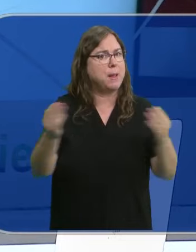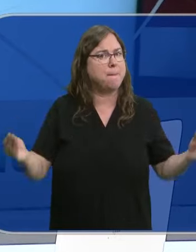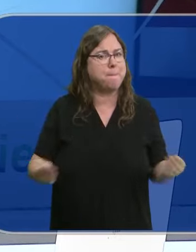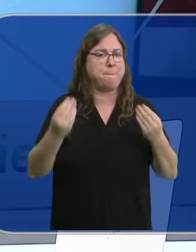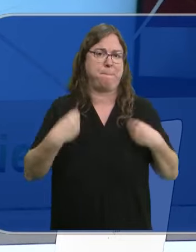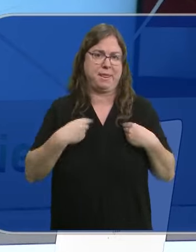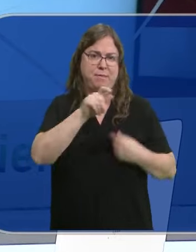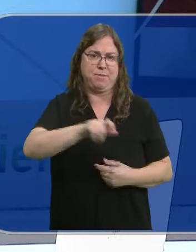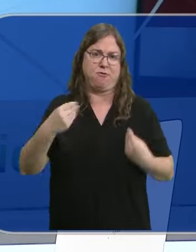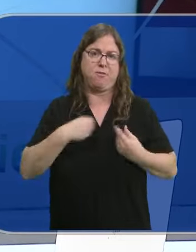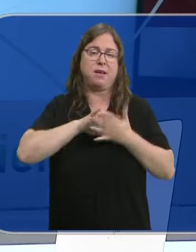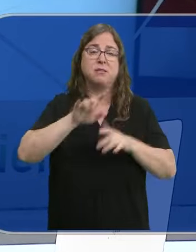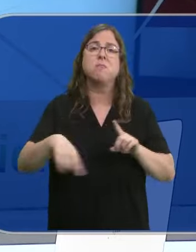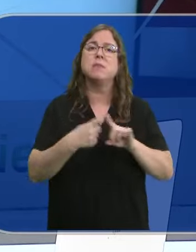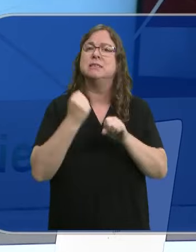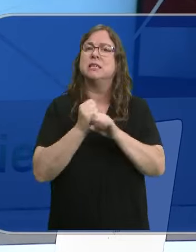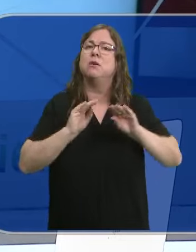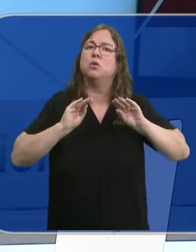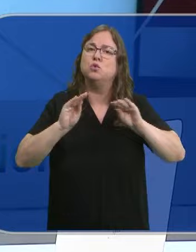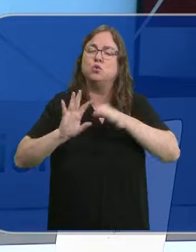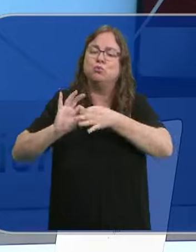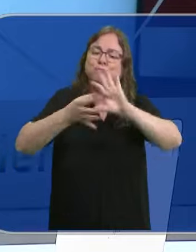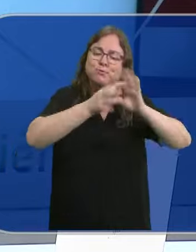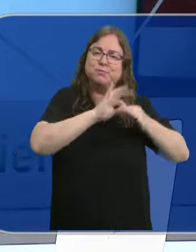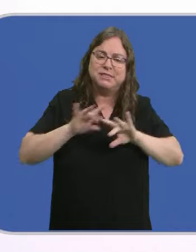vida a los ciudadanos. También sobre el trabajo de cohesión territorial.